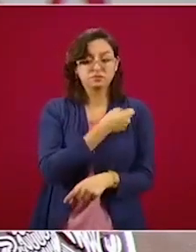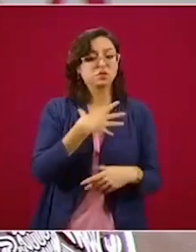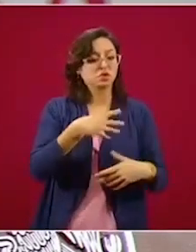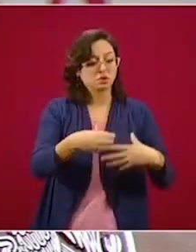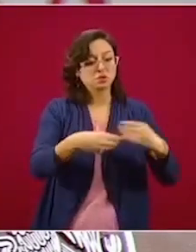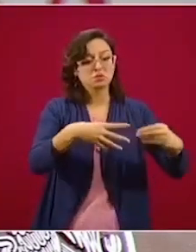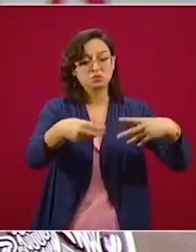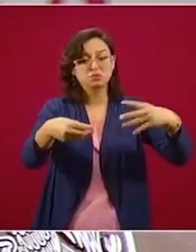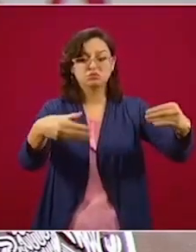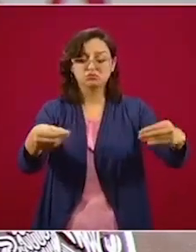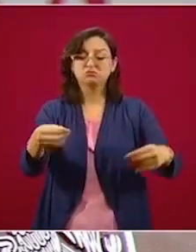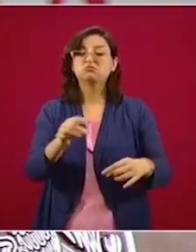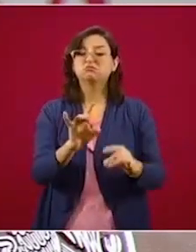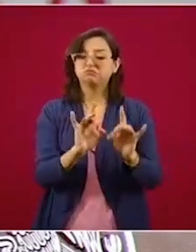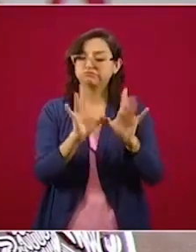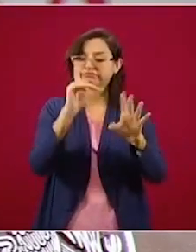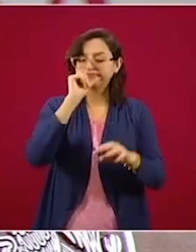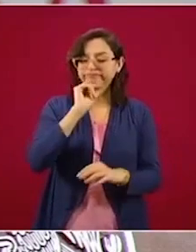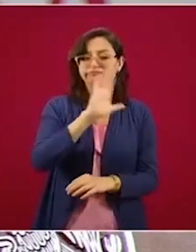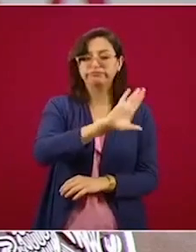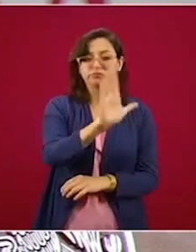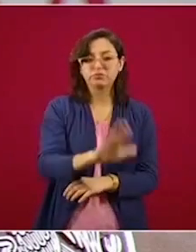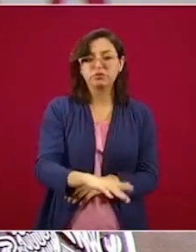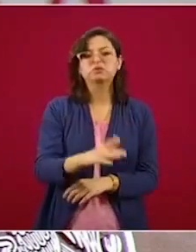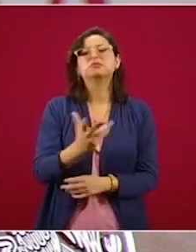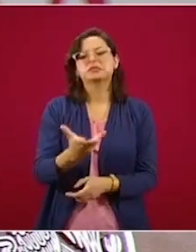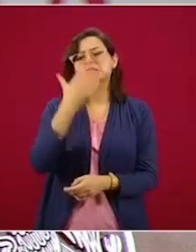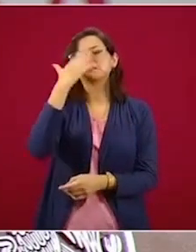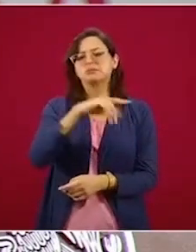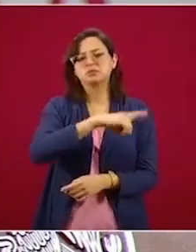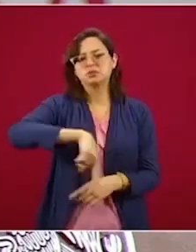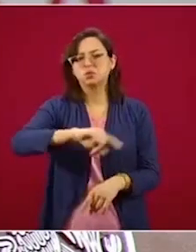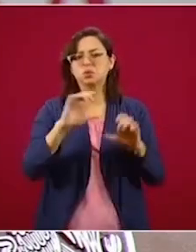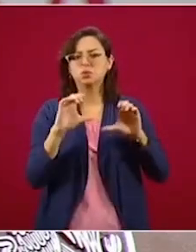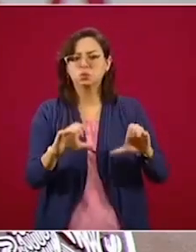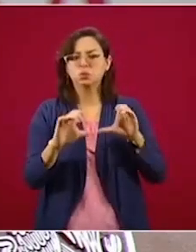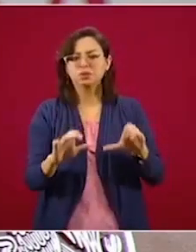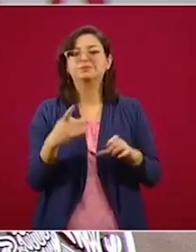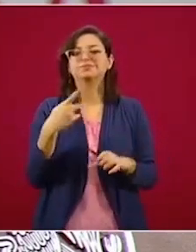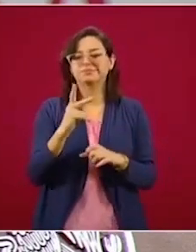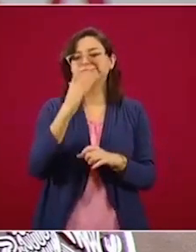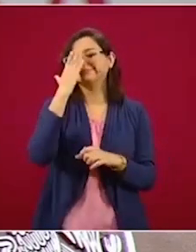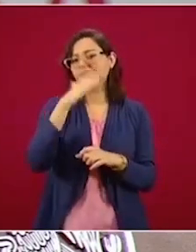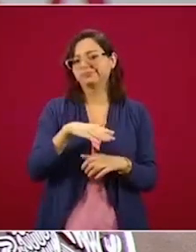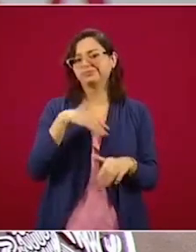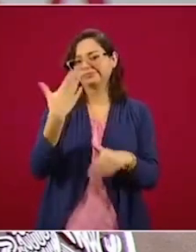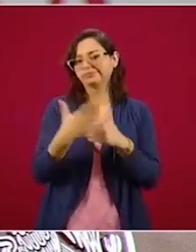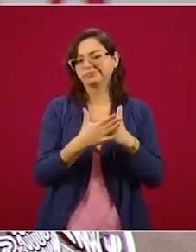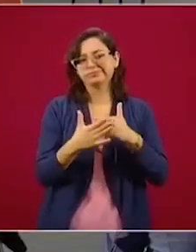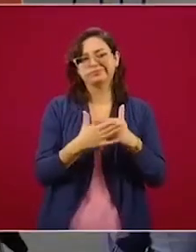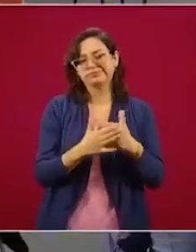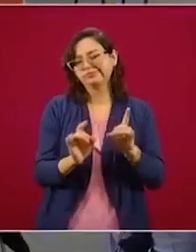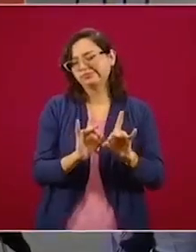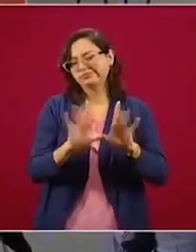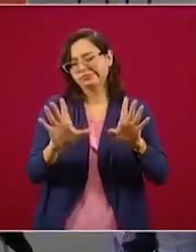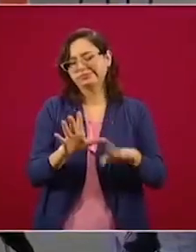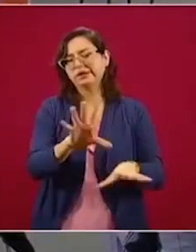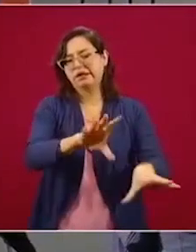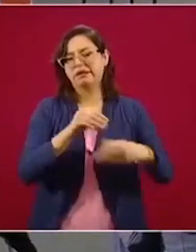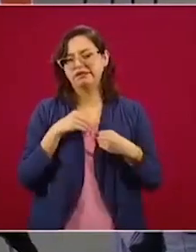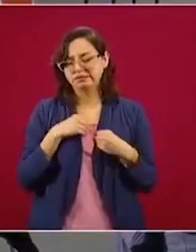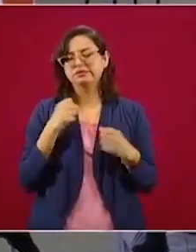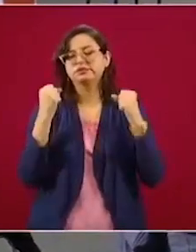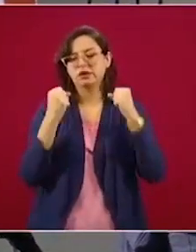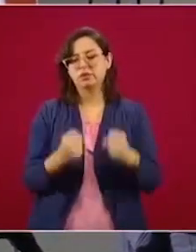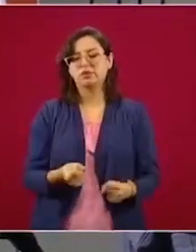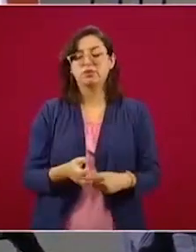que se cuidan mucho, pero estamos muy, muy conscientes de que inevitablemente habrá algunos contagios. Y es en este contexto